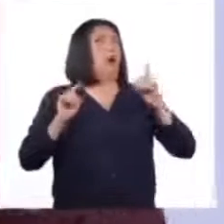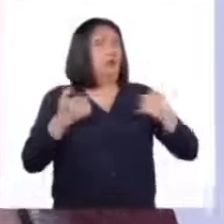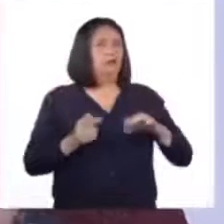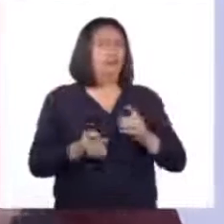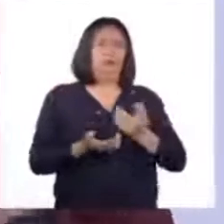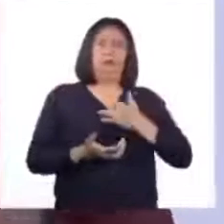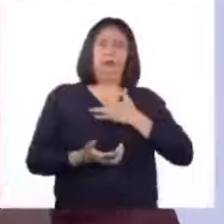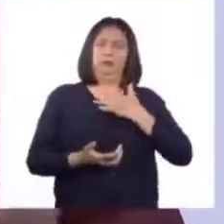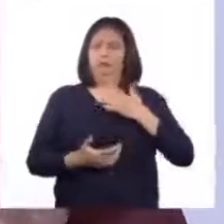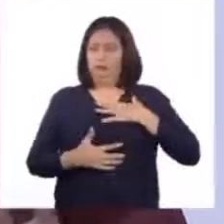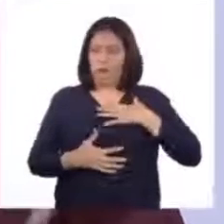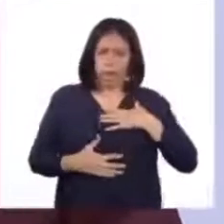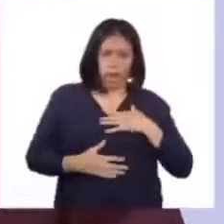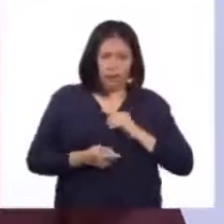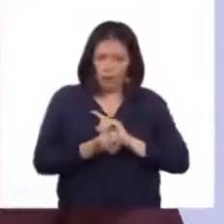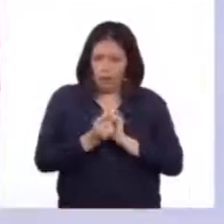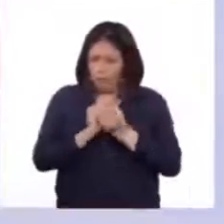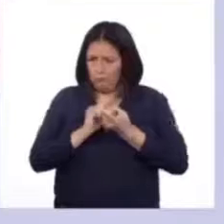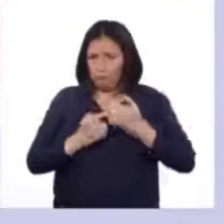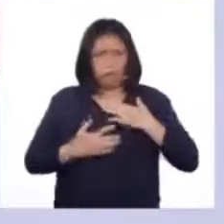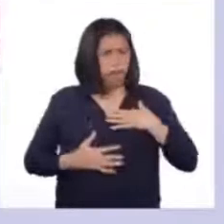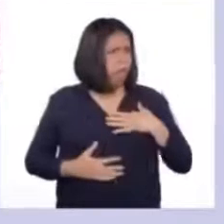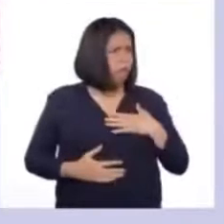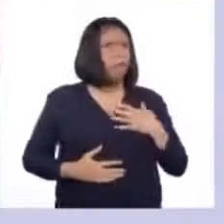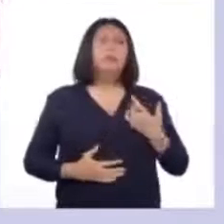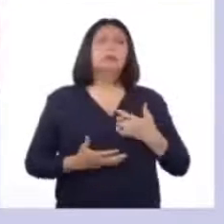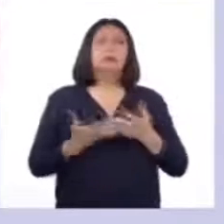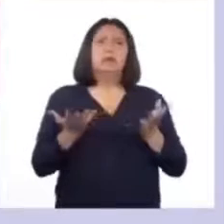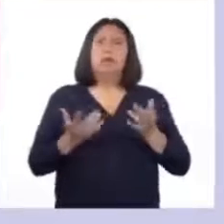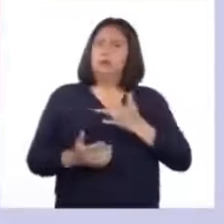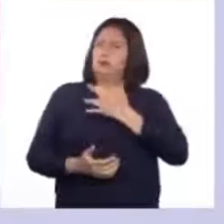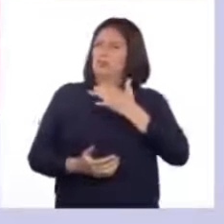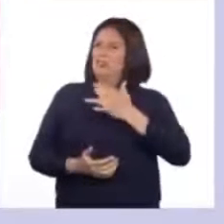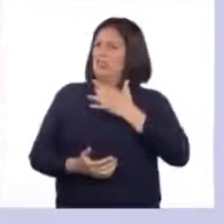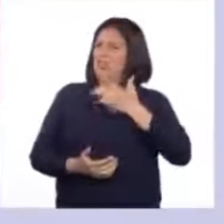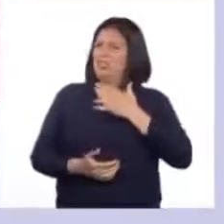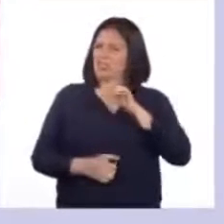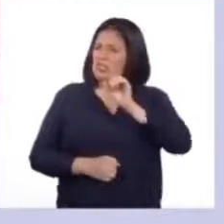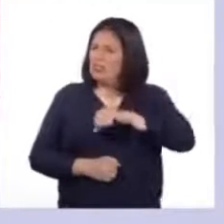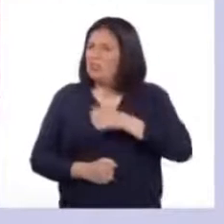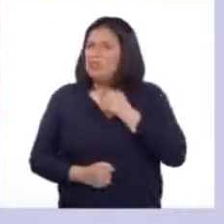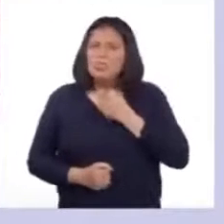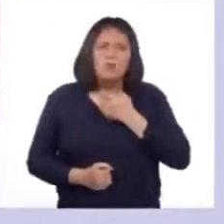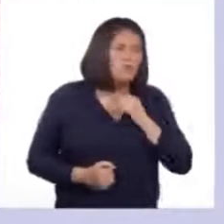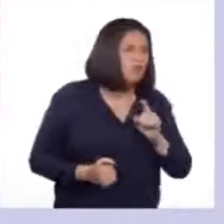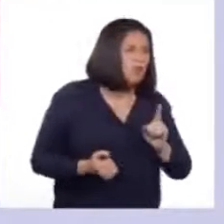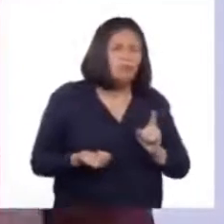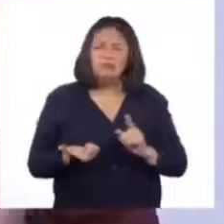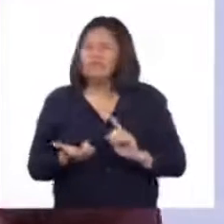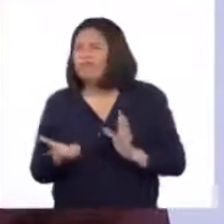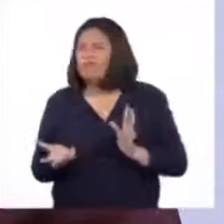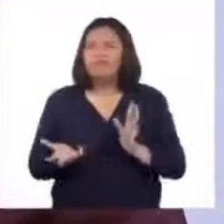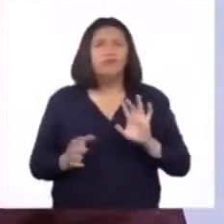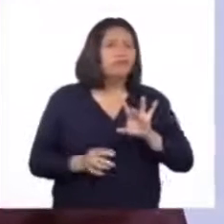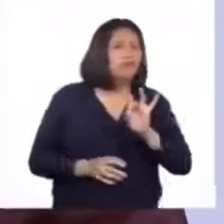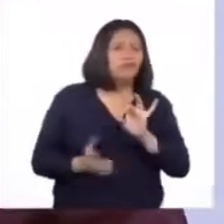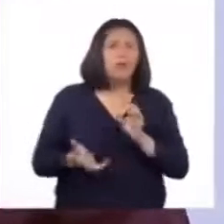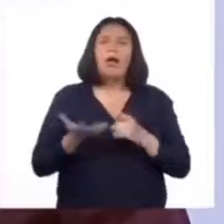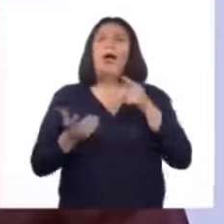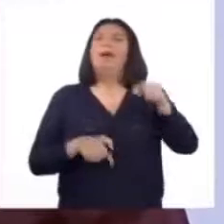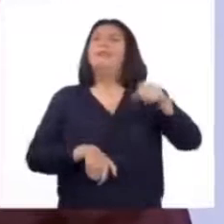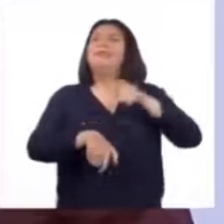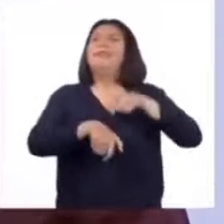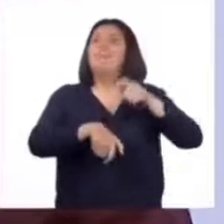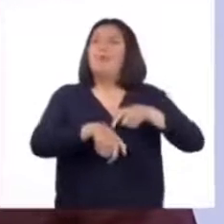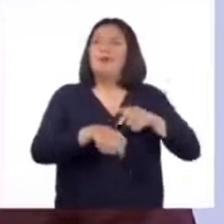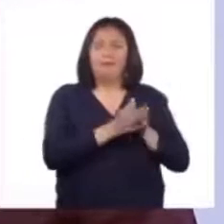experimentar varios cambios en su cuerpo, sus sentimientos, sus gustos y sus preferencias. A esa etapa se le